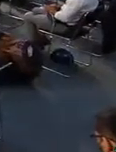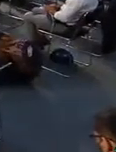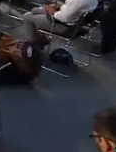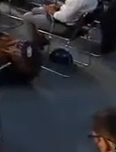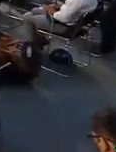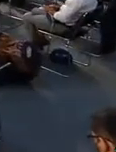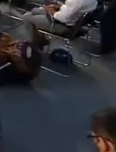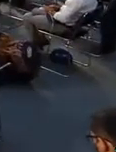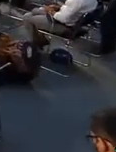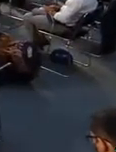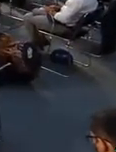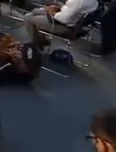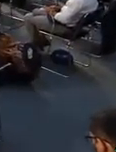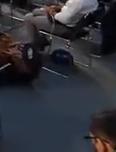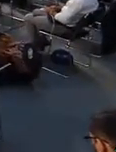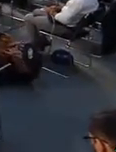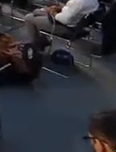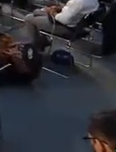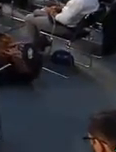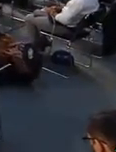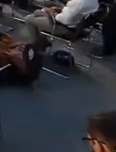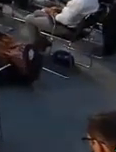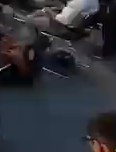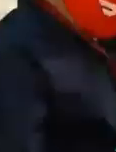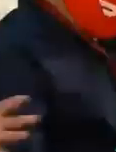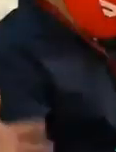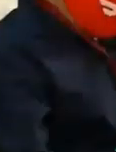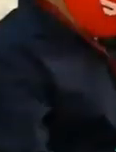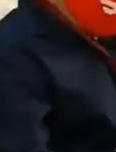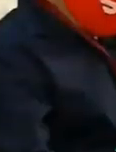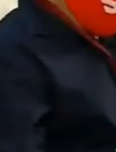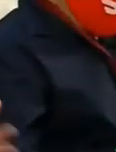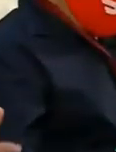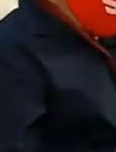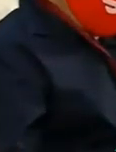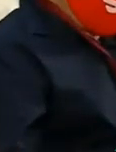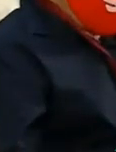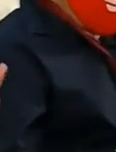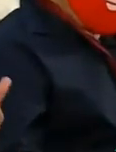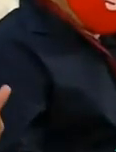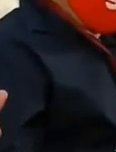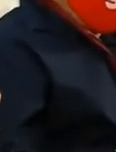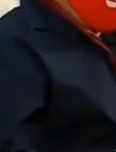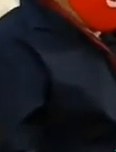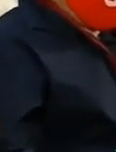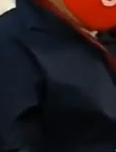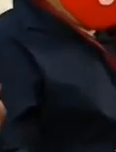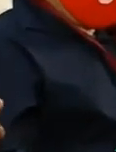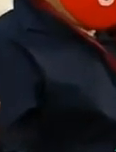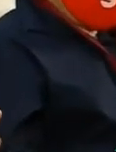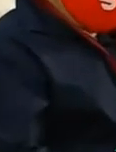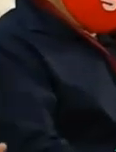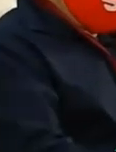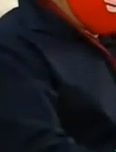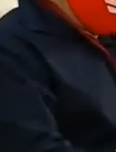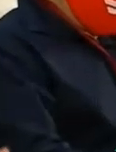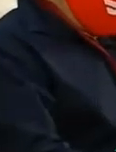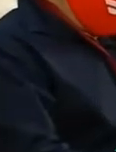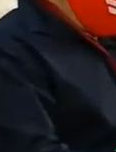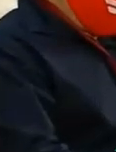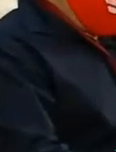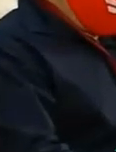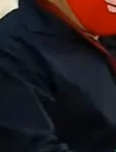elementos militares o de la Secretaría de Marina, gobernantes, tal vez el gobernador de Guerrero o incluso el mismo